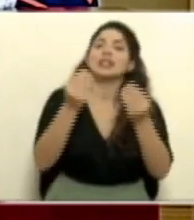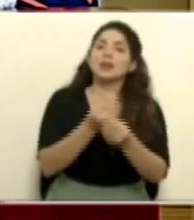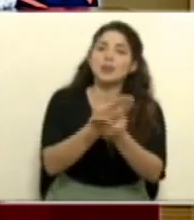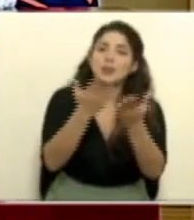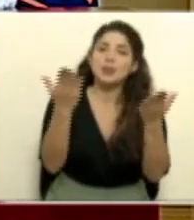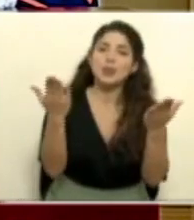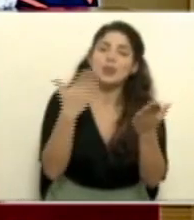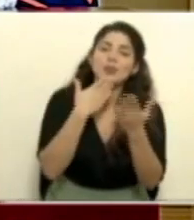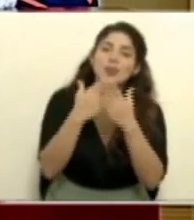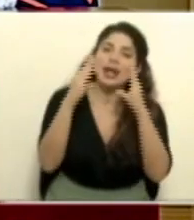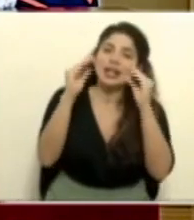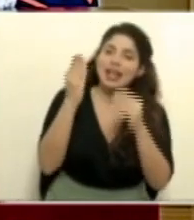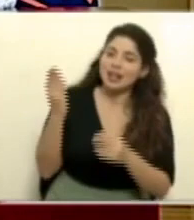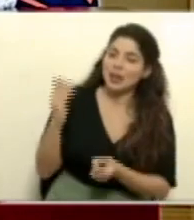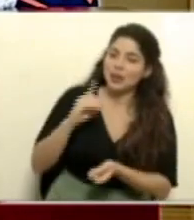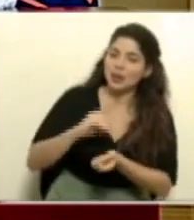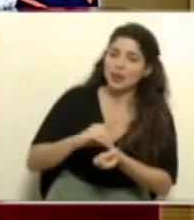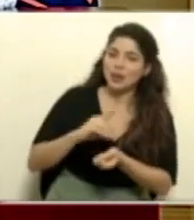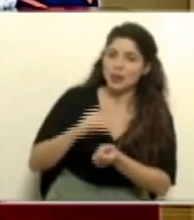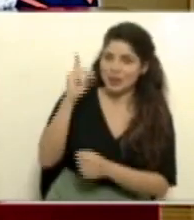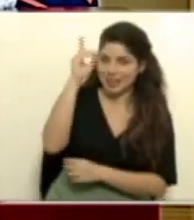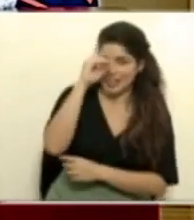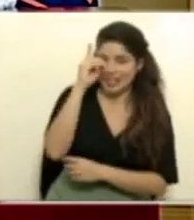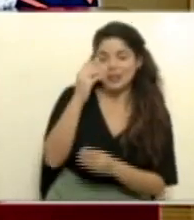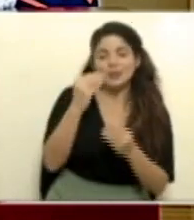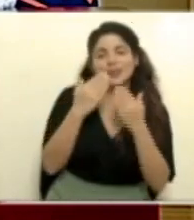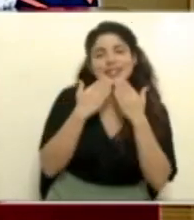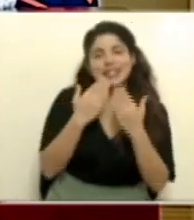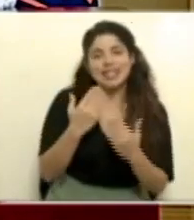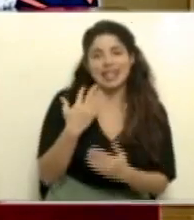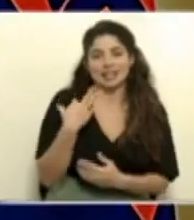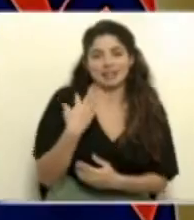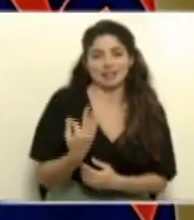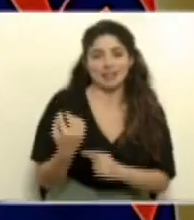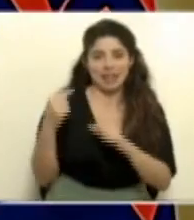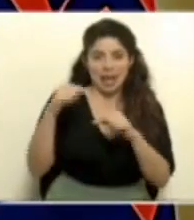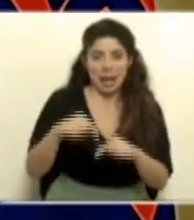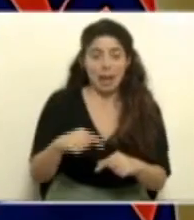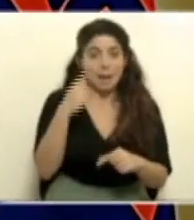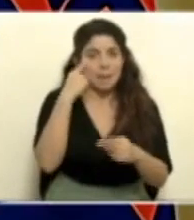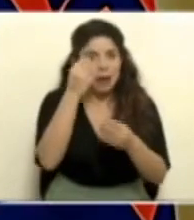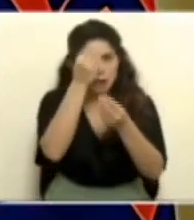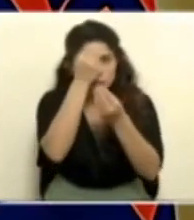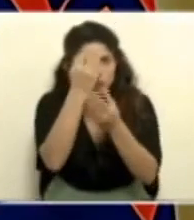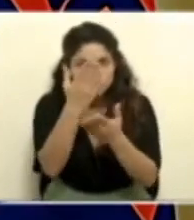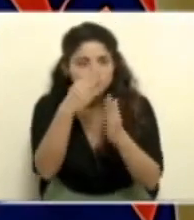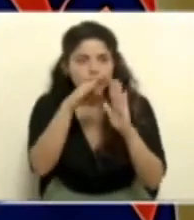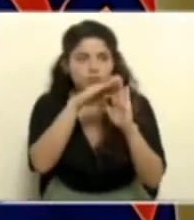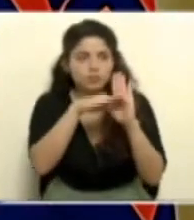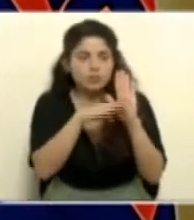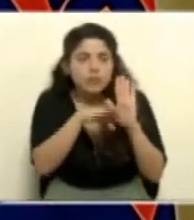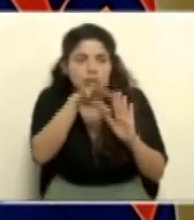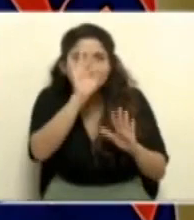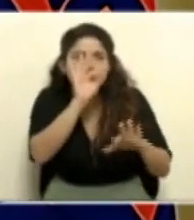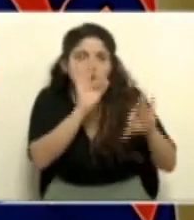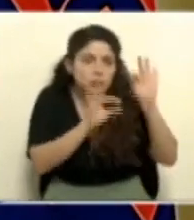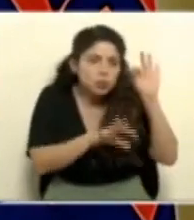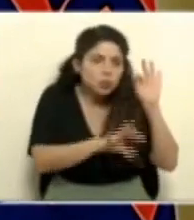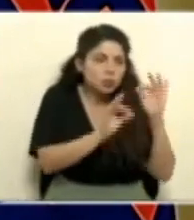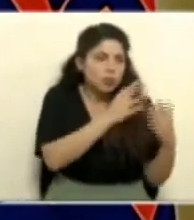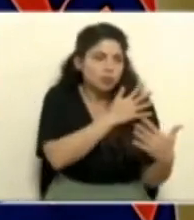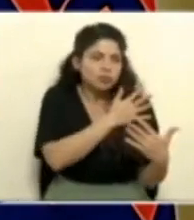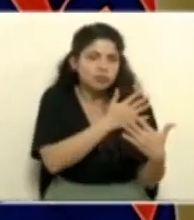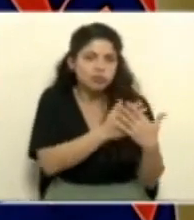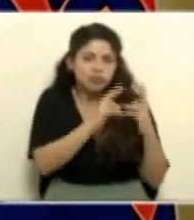y buenas tardes al Dr. Salas. Muchas gracias por el espacio para poder comunicar los hallazgos que hemos tenido en esta